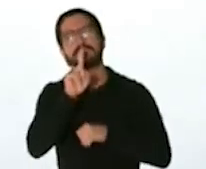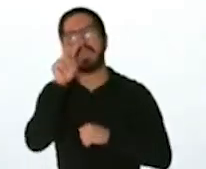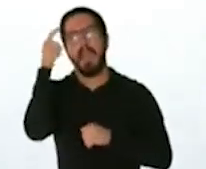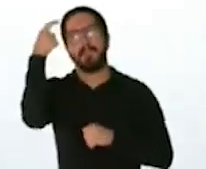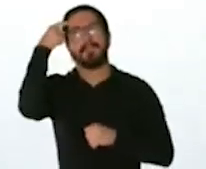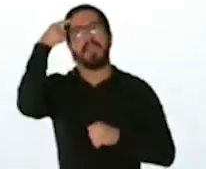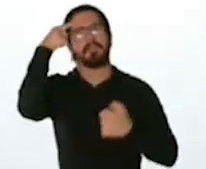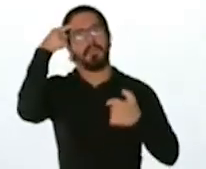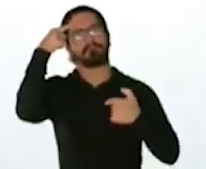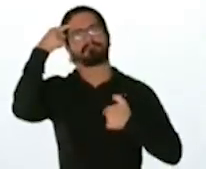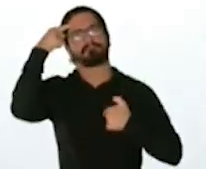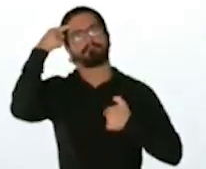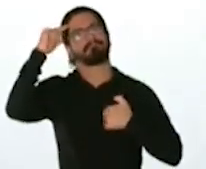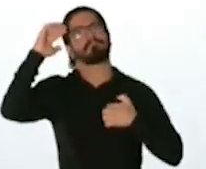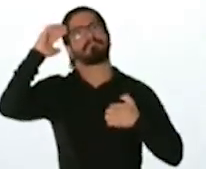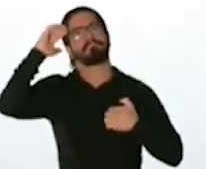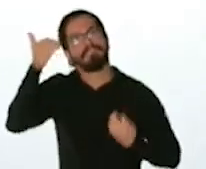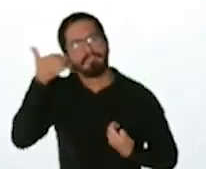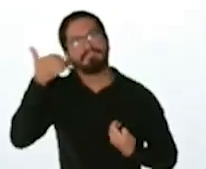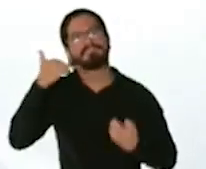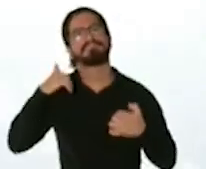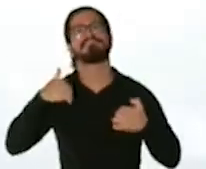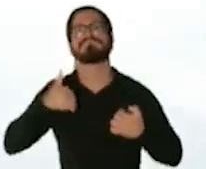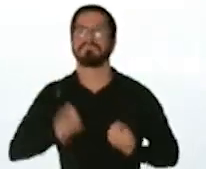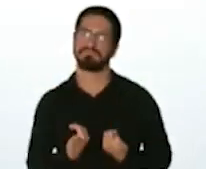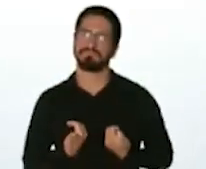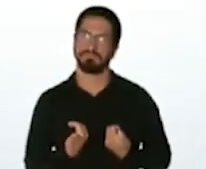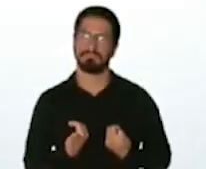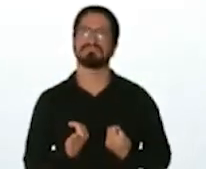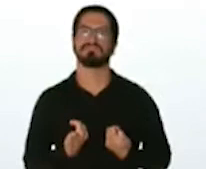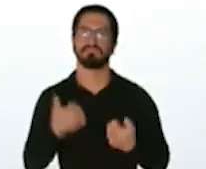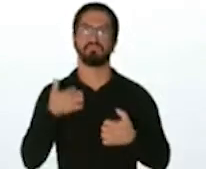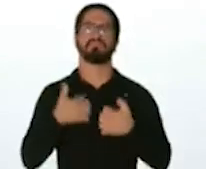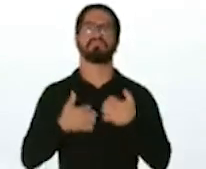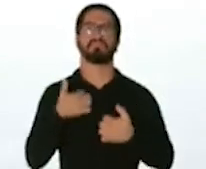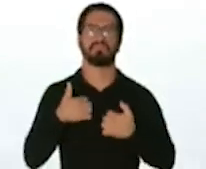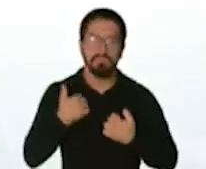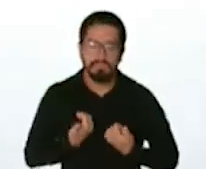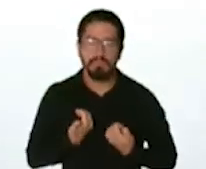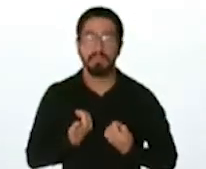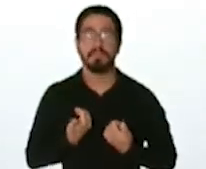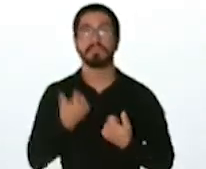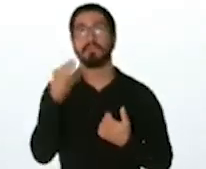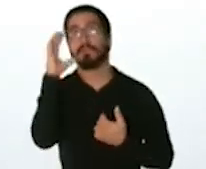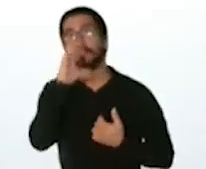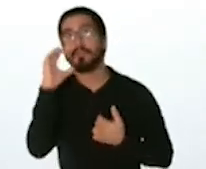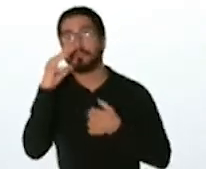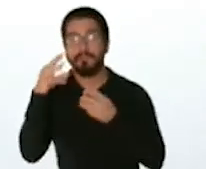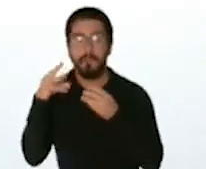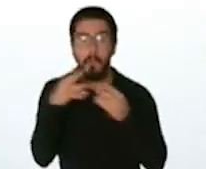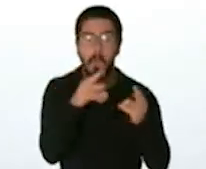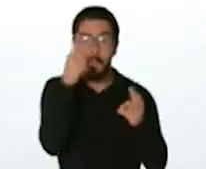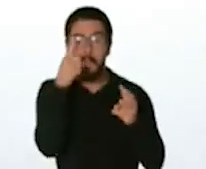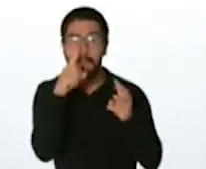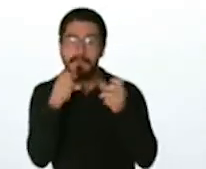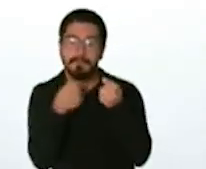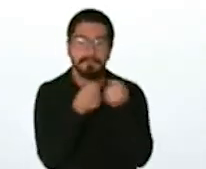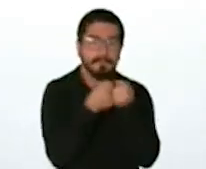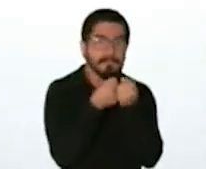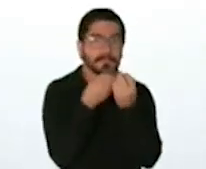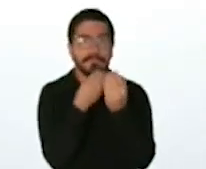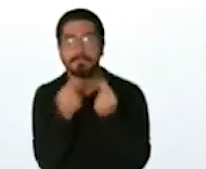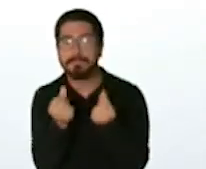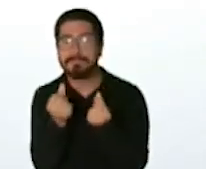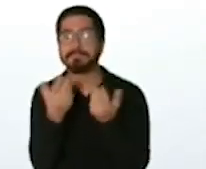en los compañeros el fideicomiso del colegio está trabajando estrategias pero realmente ahora mismo estamos envueltos en la